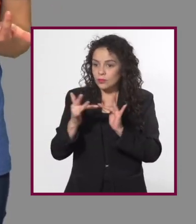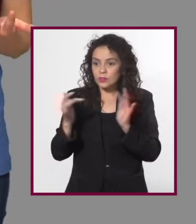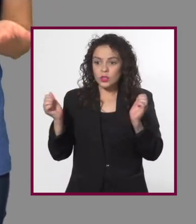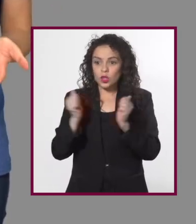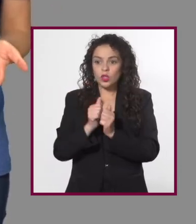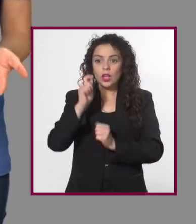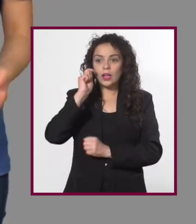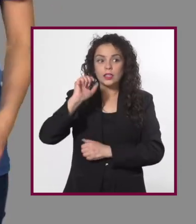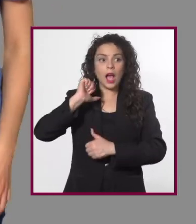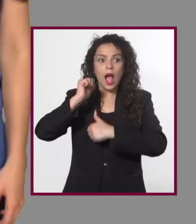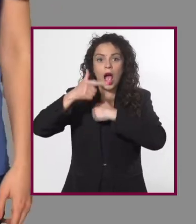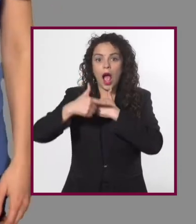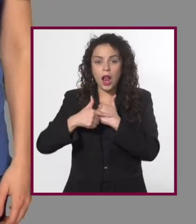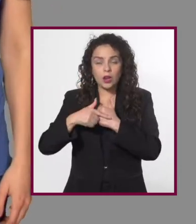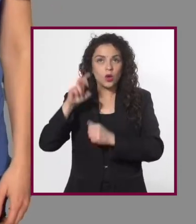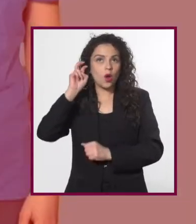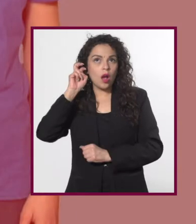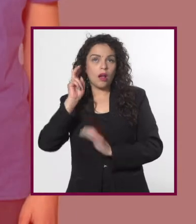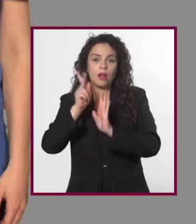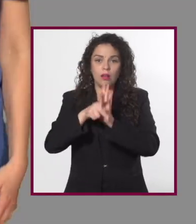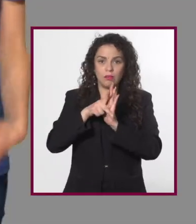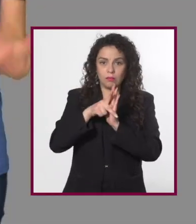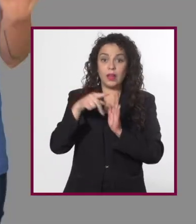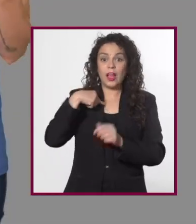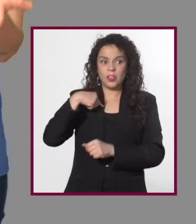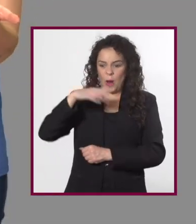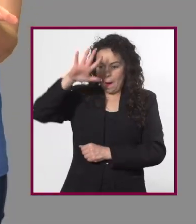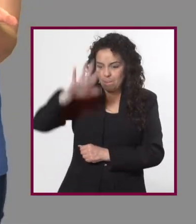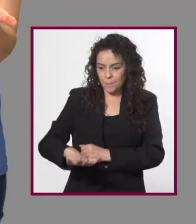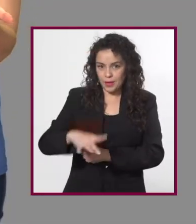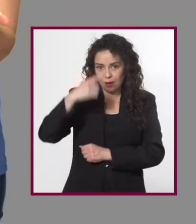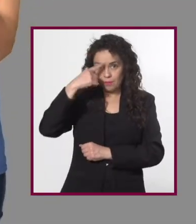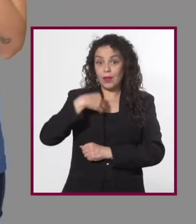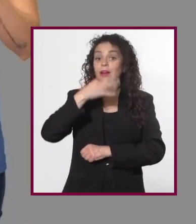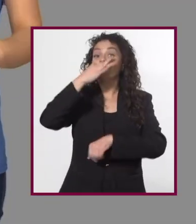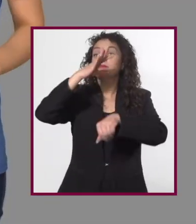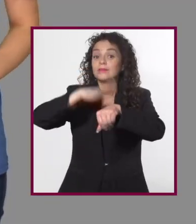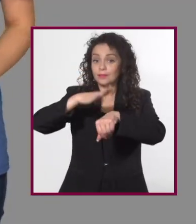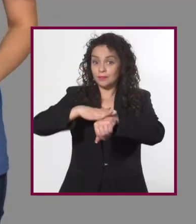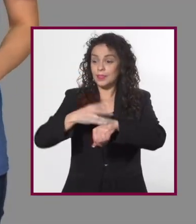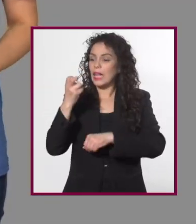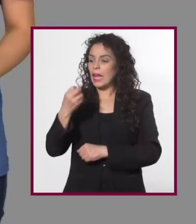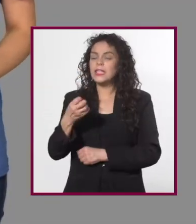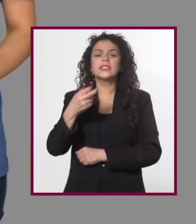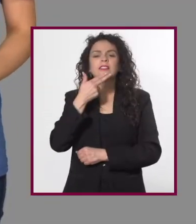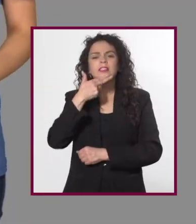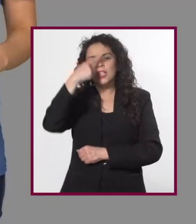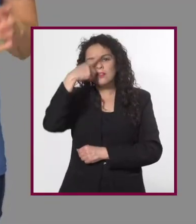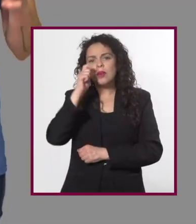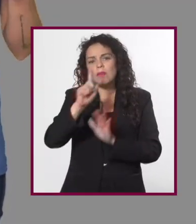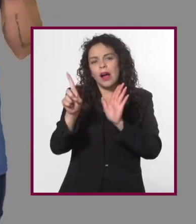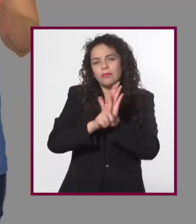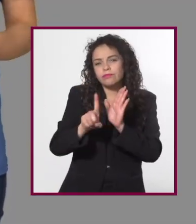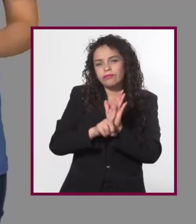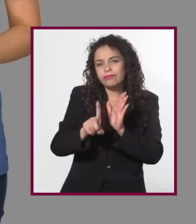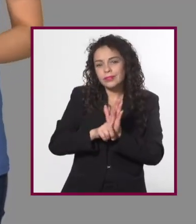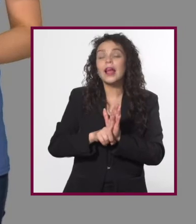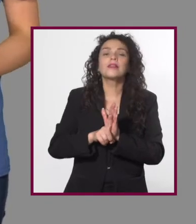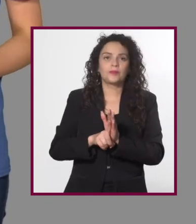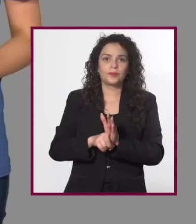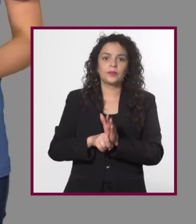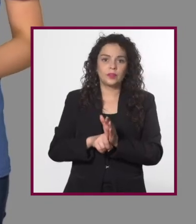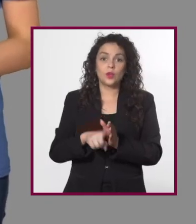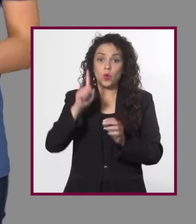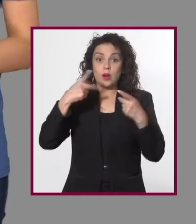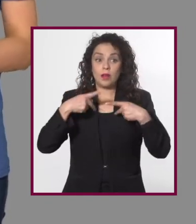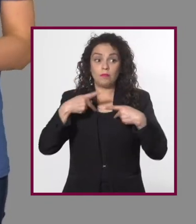dispositivo audiovisual, presionaré esta alarma para decírselos. Esta alarma también servirá para ver la cantidad de veces